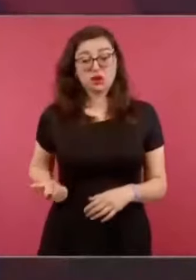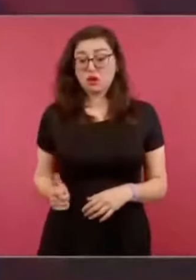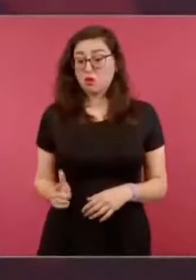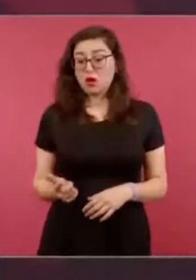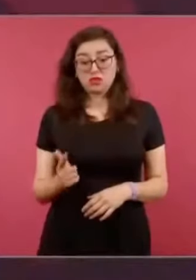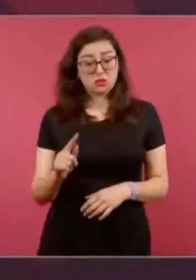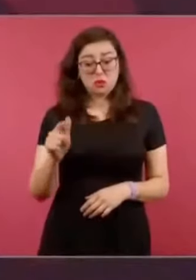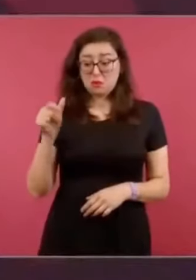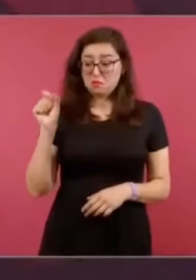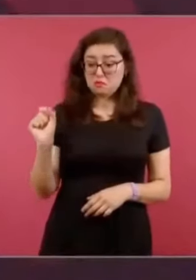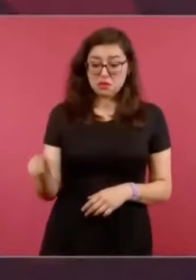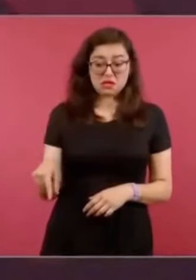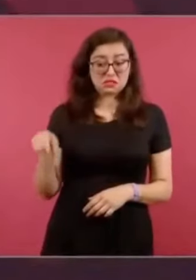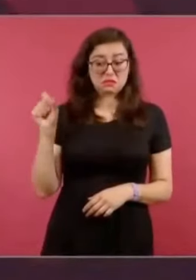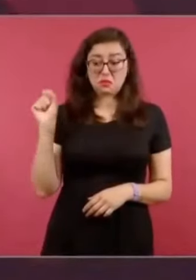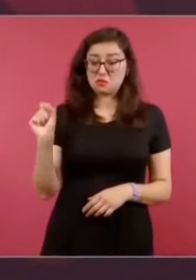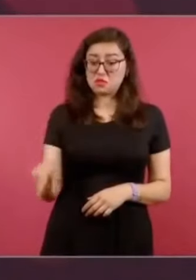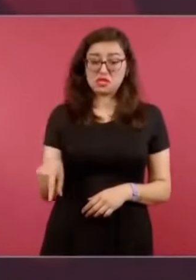tiempo.